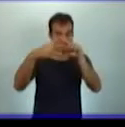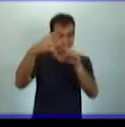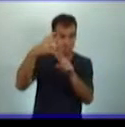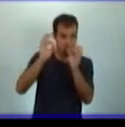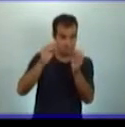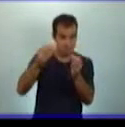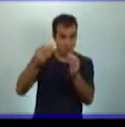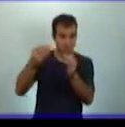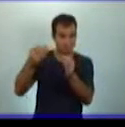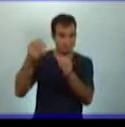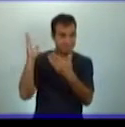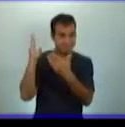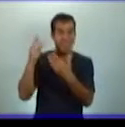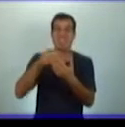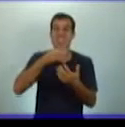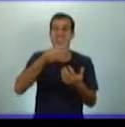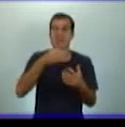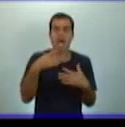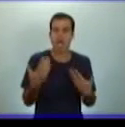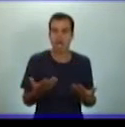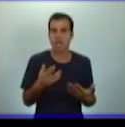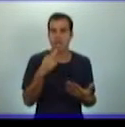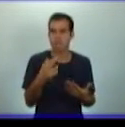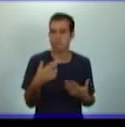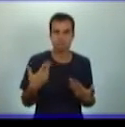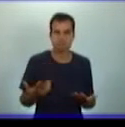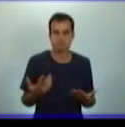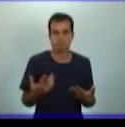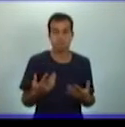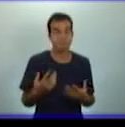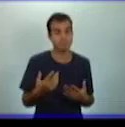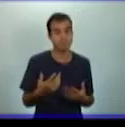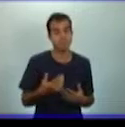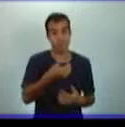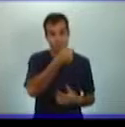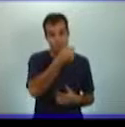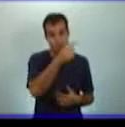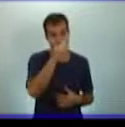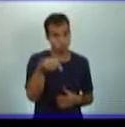diga, tiene tres incisos, debes ir anotando.